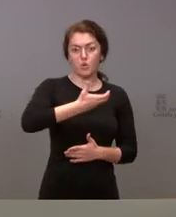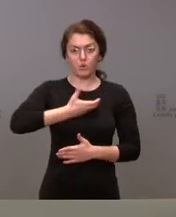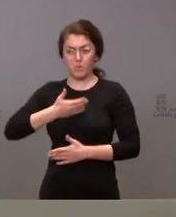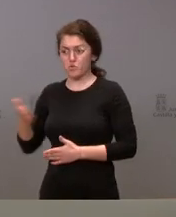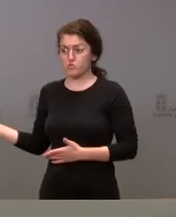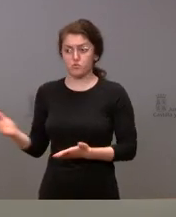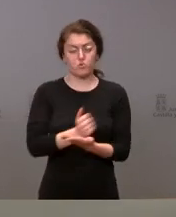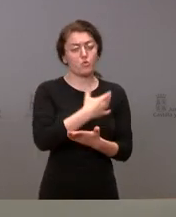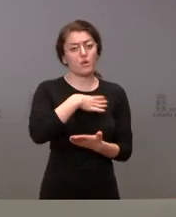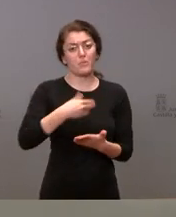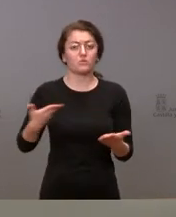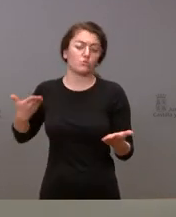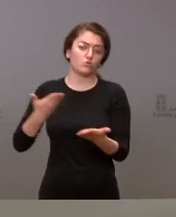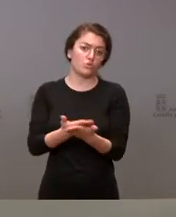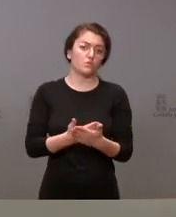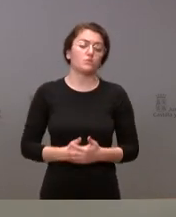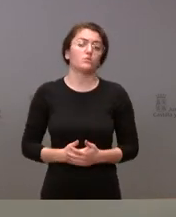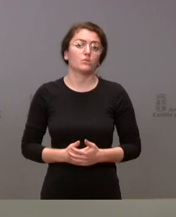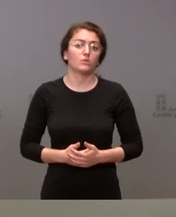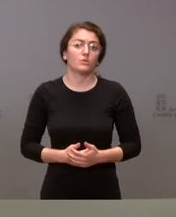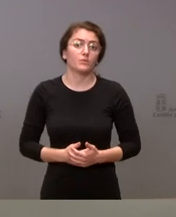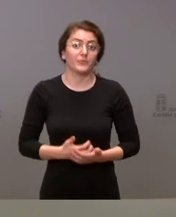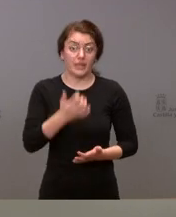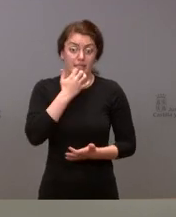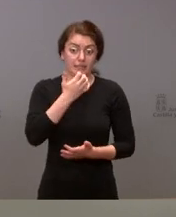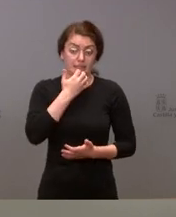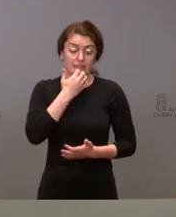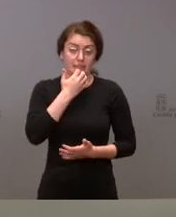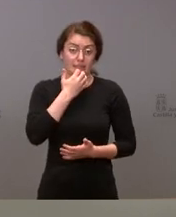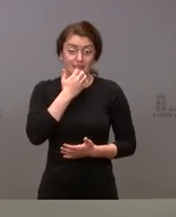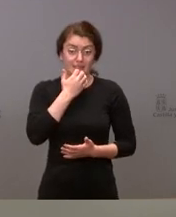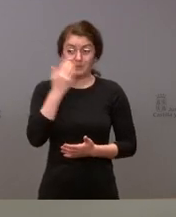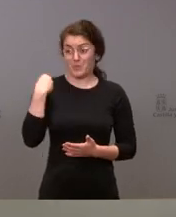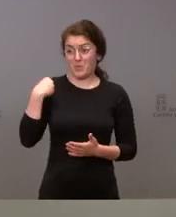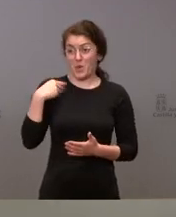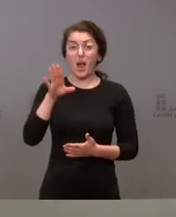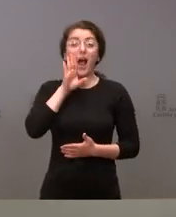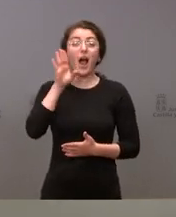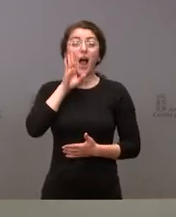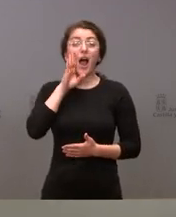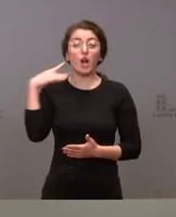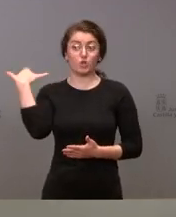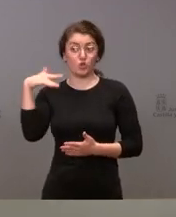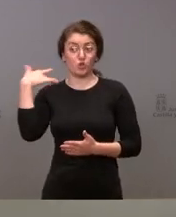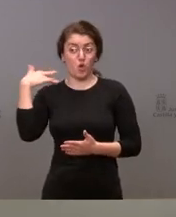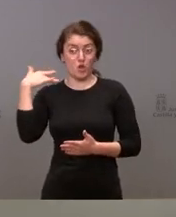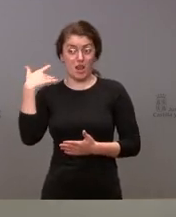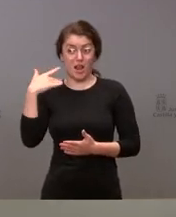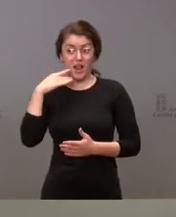las solicitudes y si me permiten y enlazándolo con la pregunta de Soria Noticias anterior